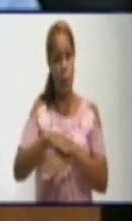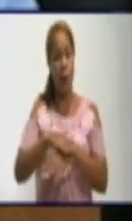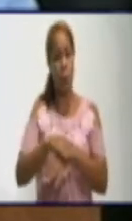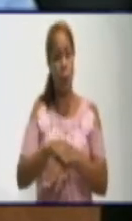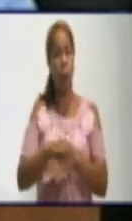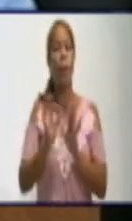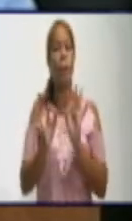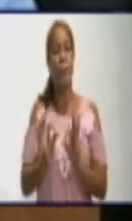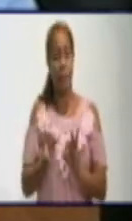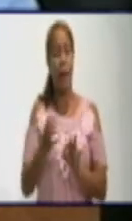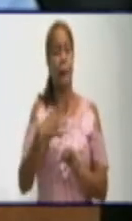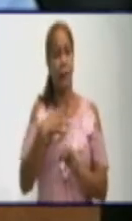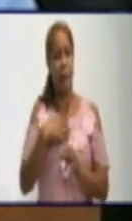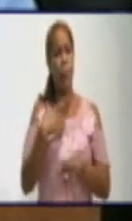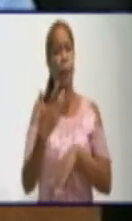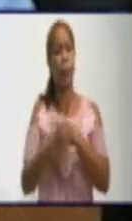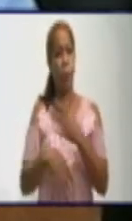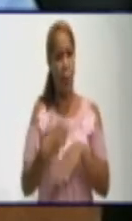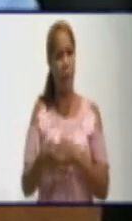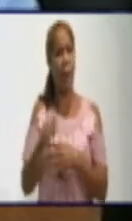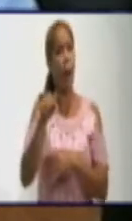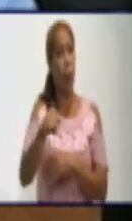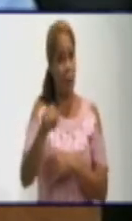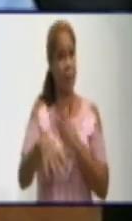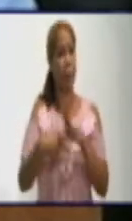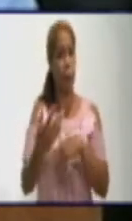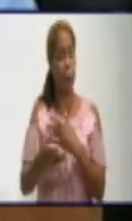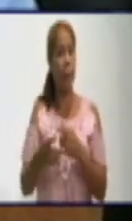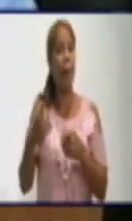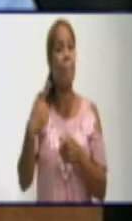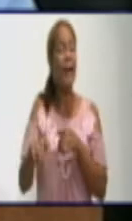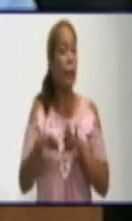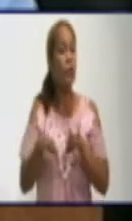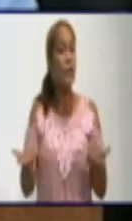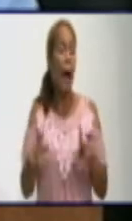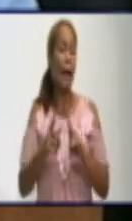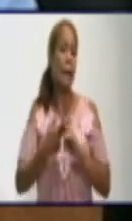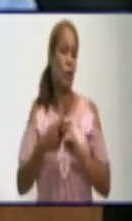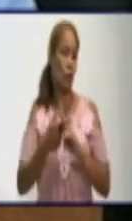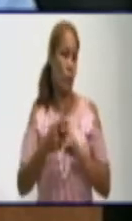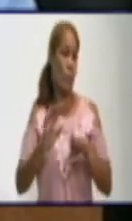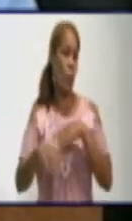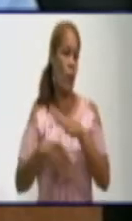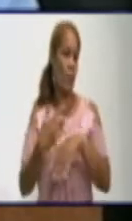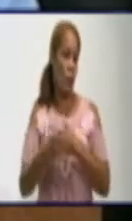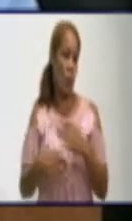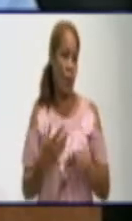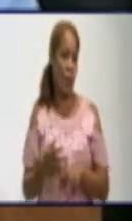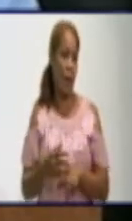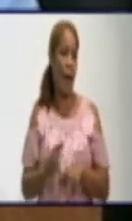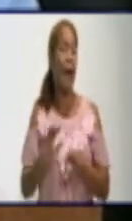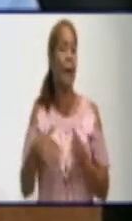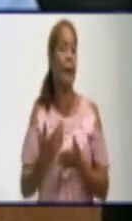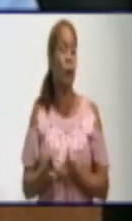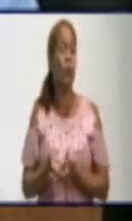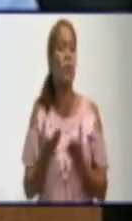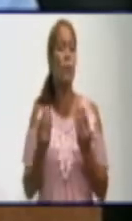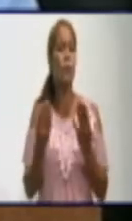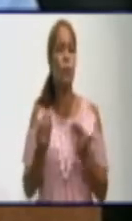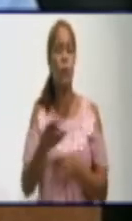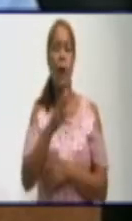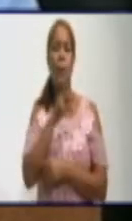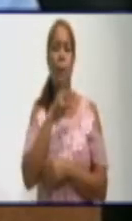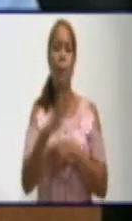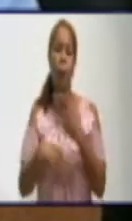realmente hubo problemas con esto, pero ya se le dio solución. En el caso del abasto de agua también,